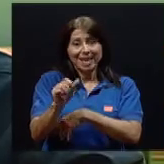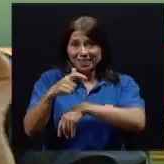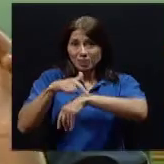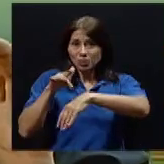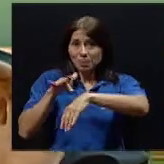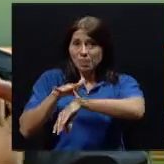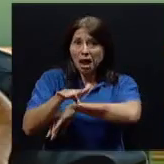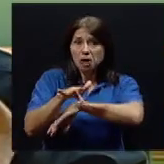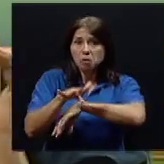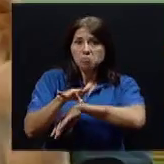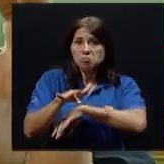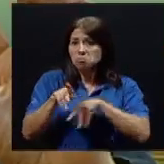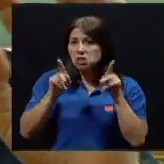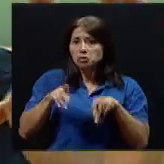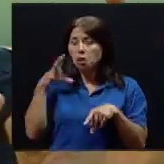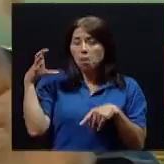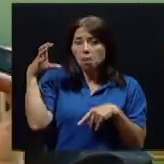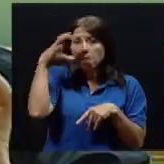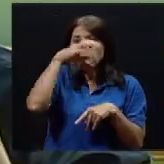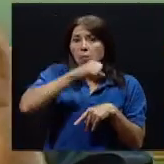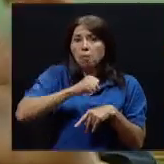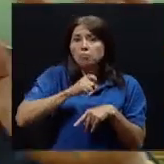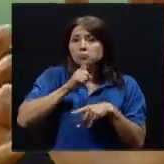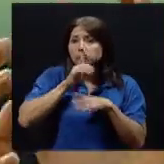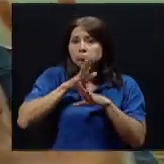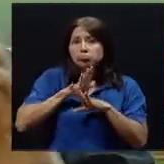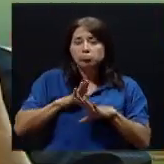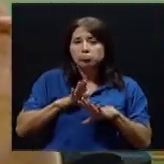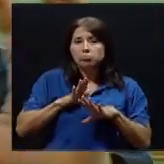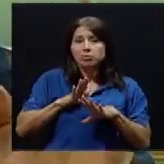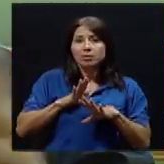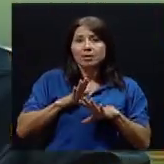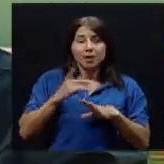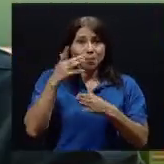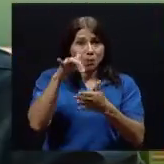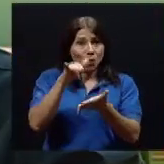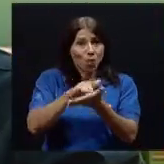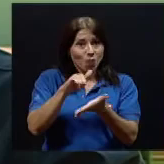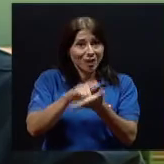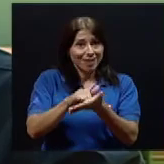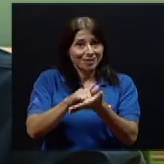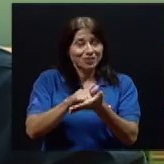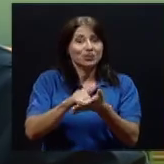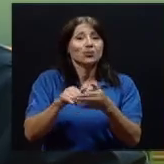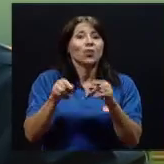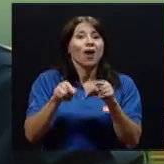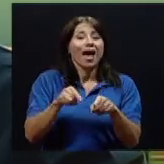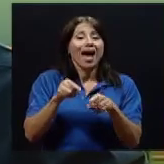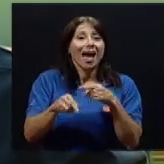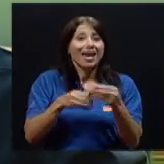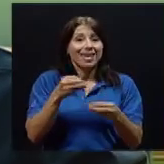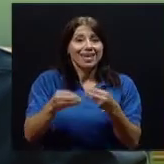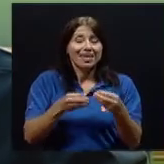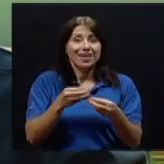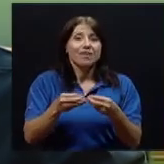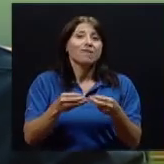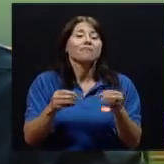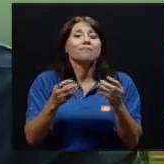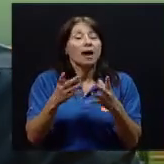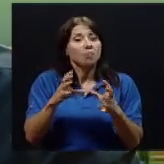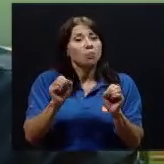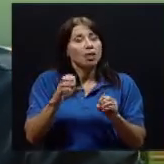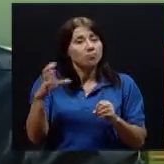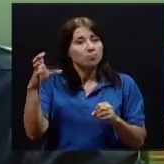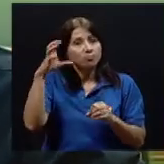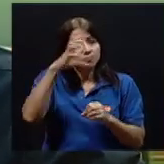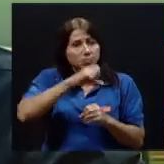Por eso es que en los estadios más tempranos van a ser más fácil detectables por disfuncionalidad cardíaca. La enfermedad renal tiende a ser